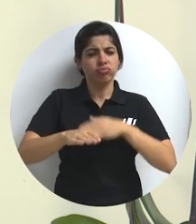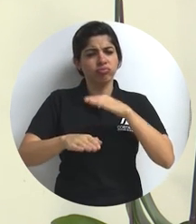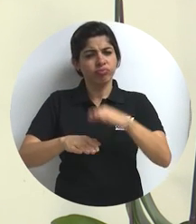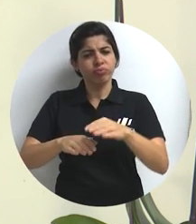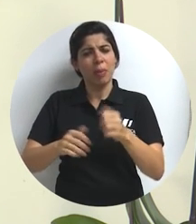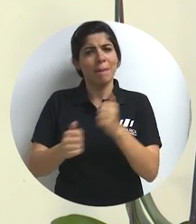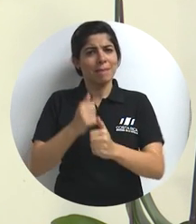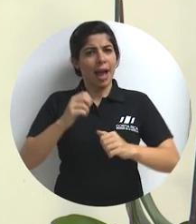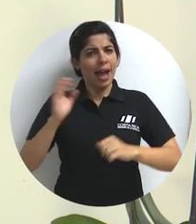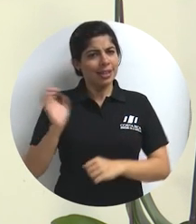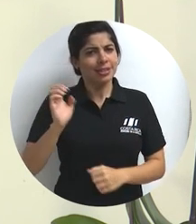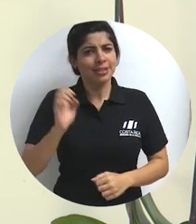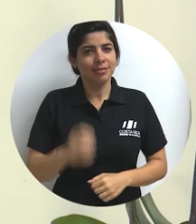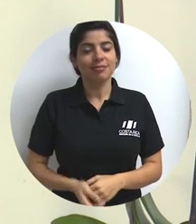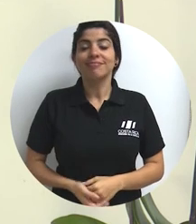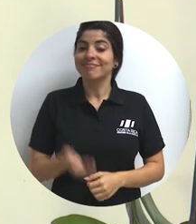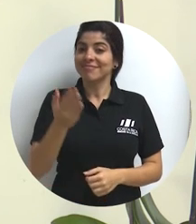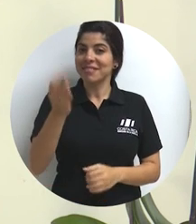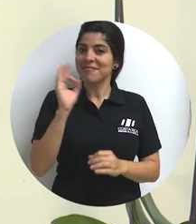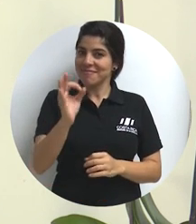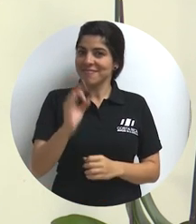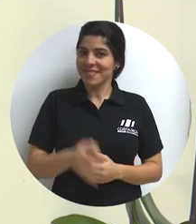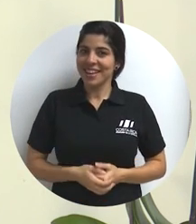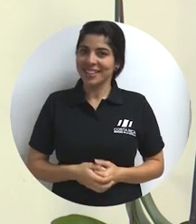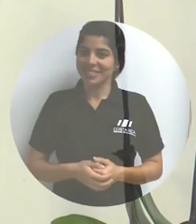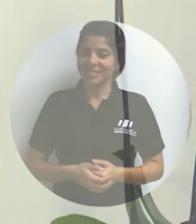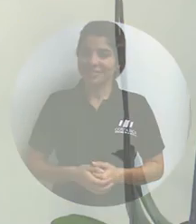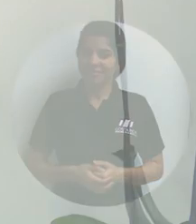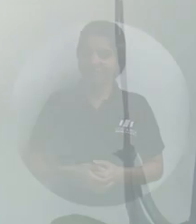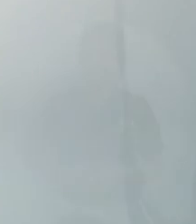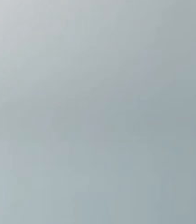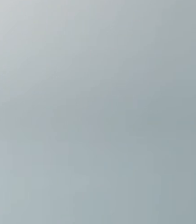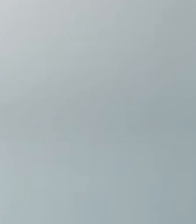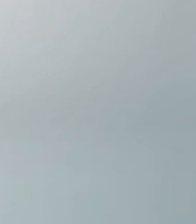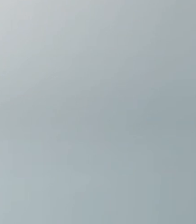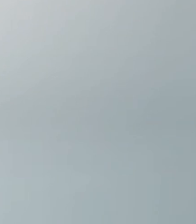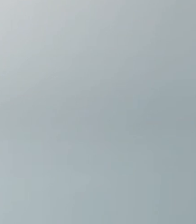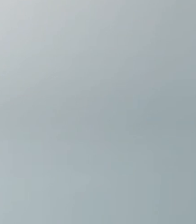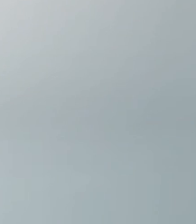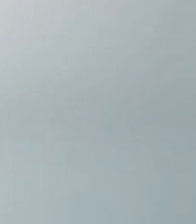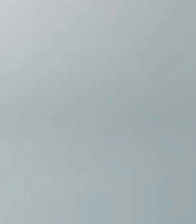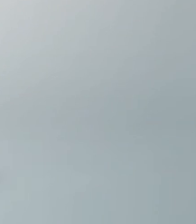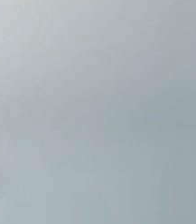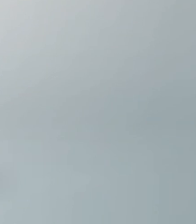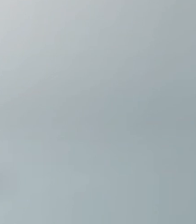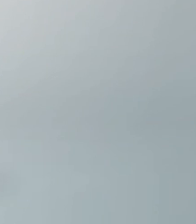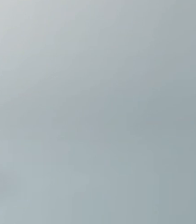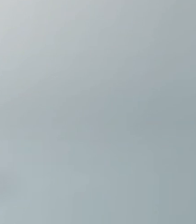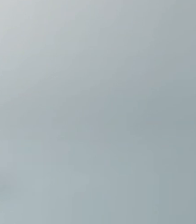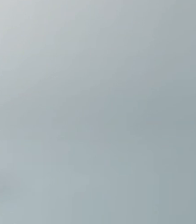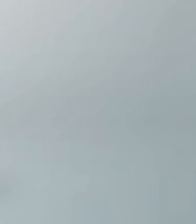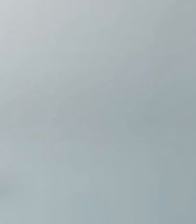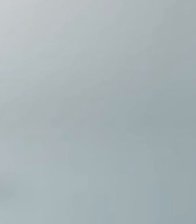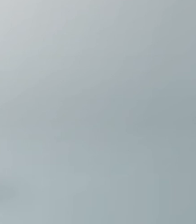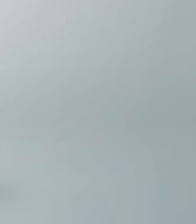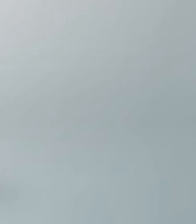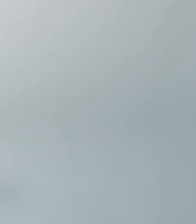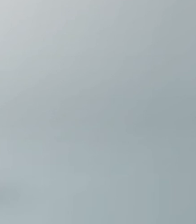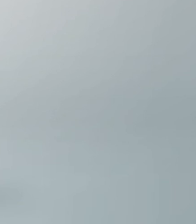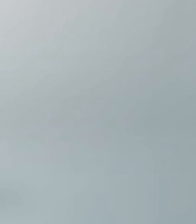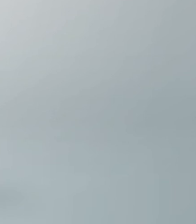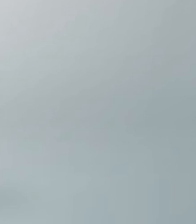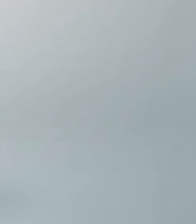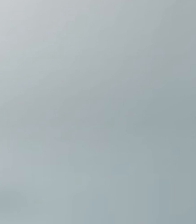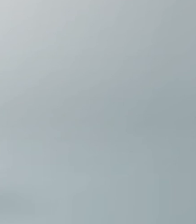paso más vigoroso. Que estén muy bien. Por una ciudadanía mejor informada, visite Gobierno